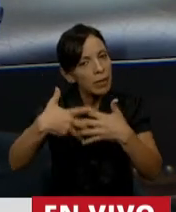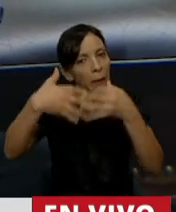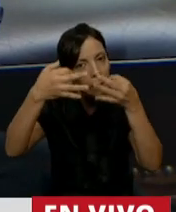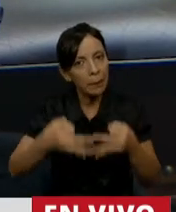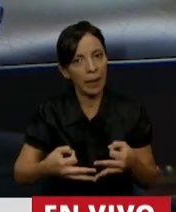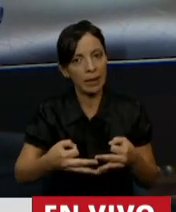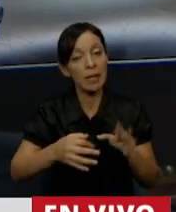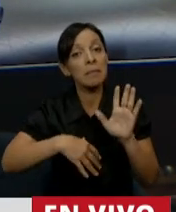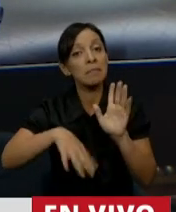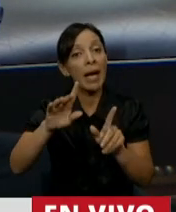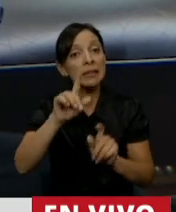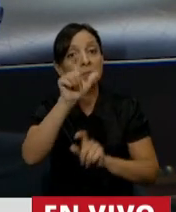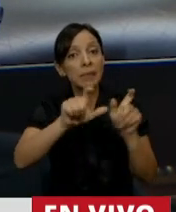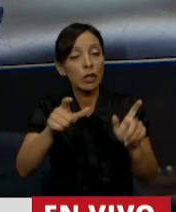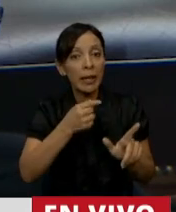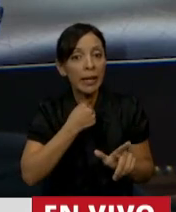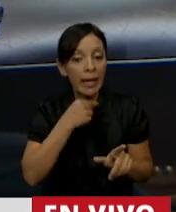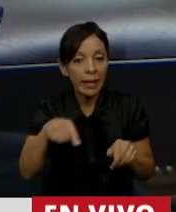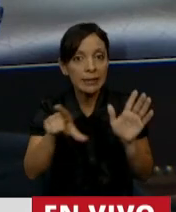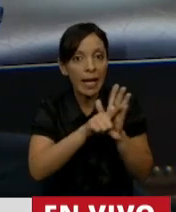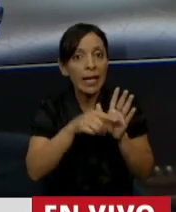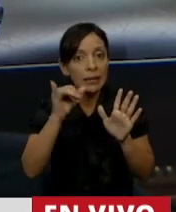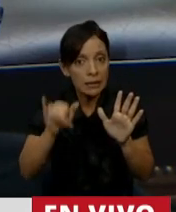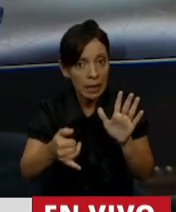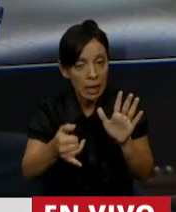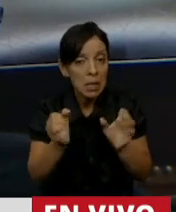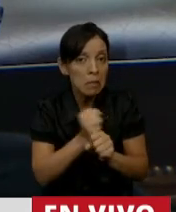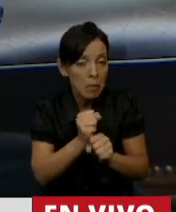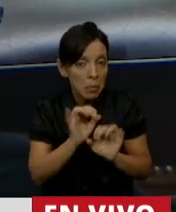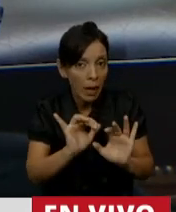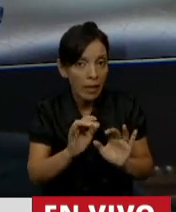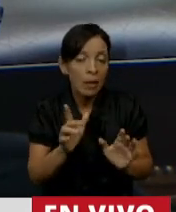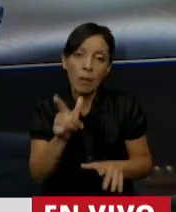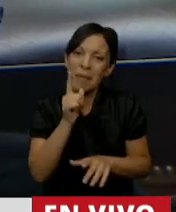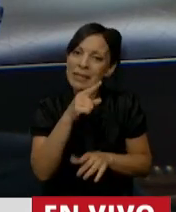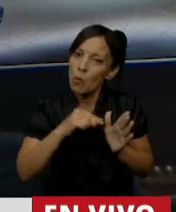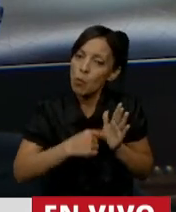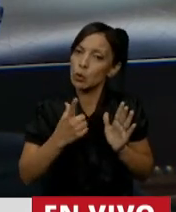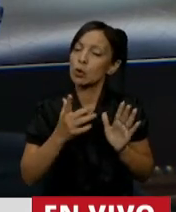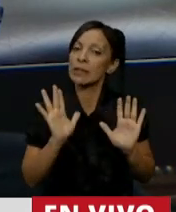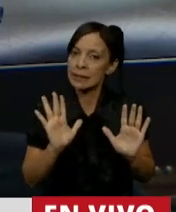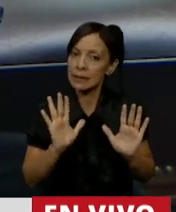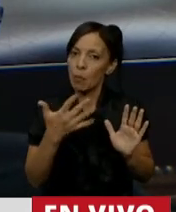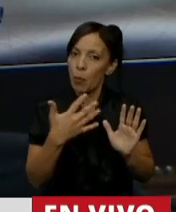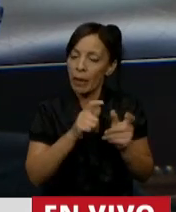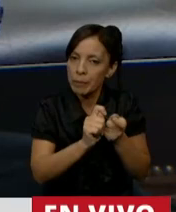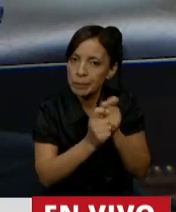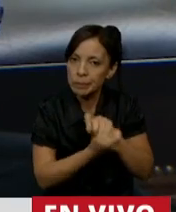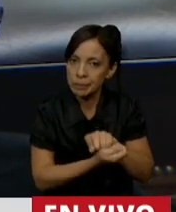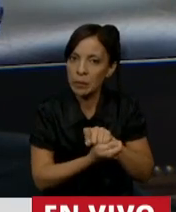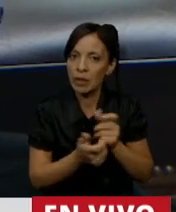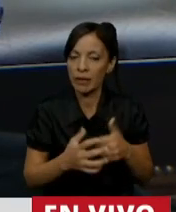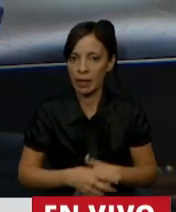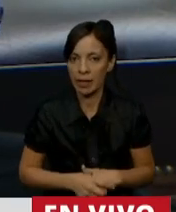sobre todo quienes quieren que esta ley sea viable, porque me parece que esa es una buena objeción para quienes